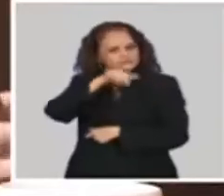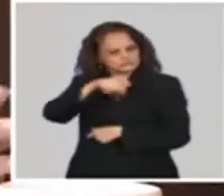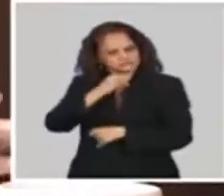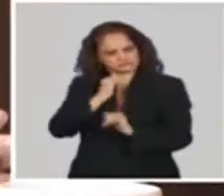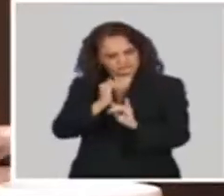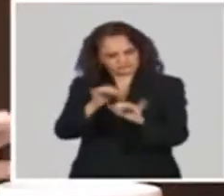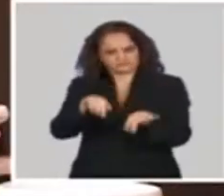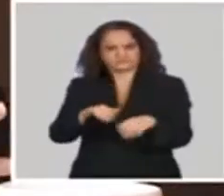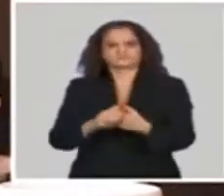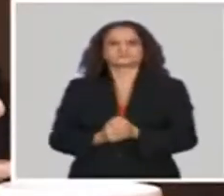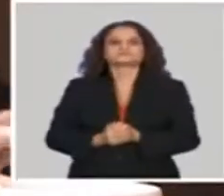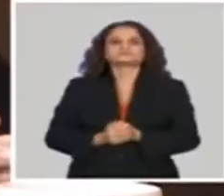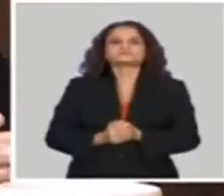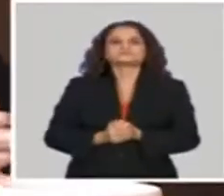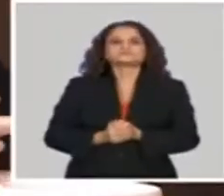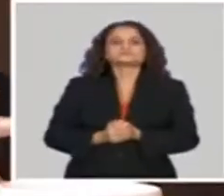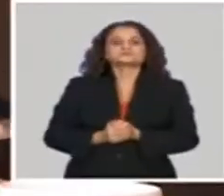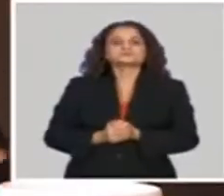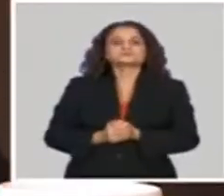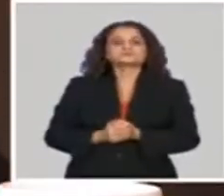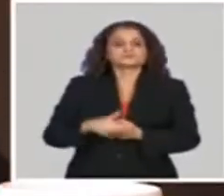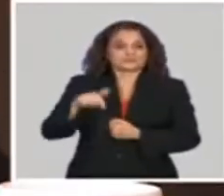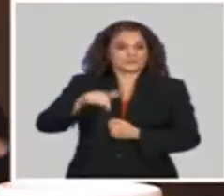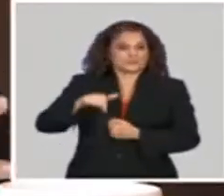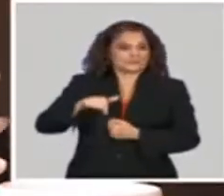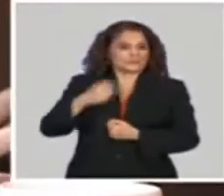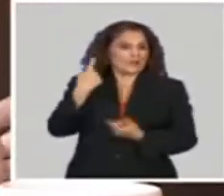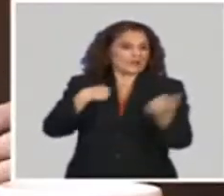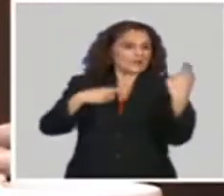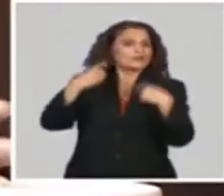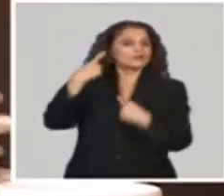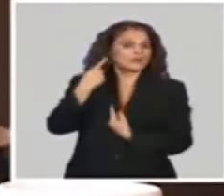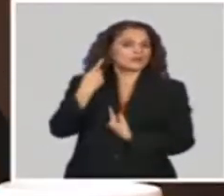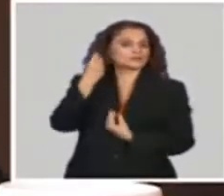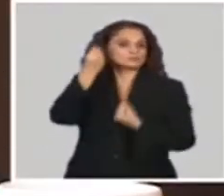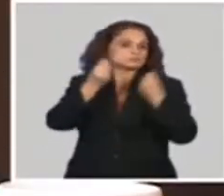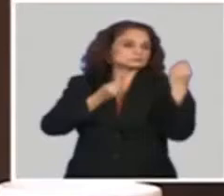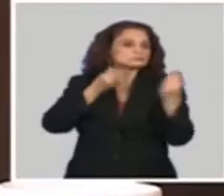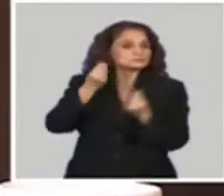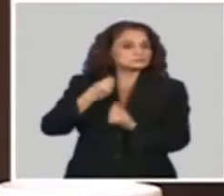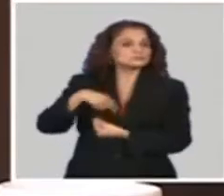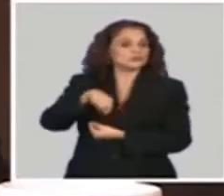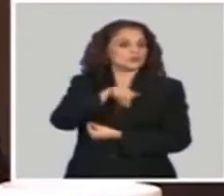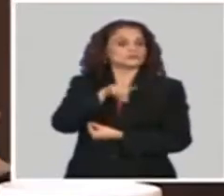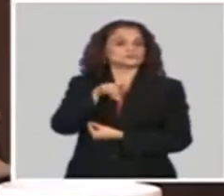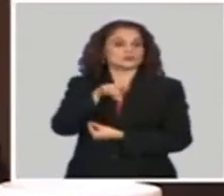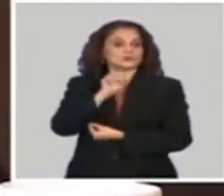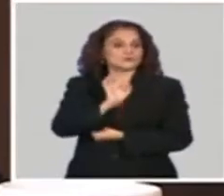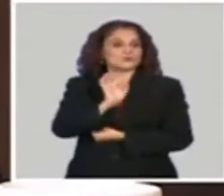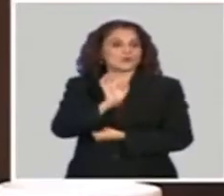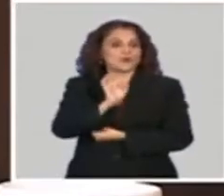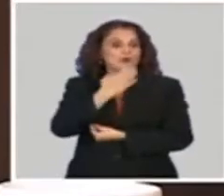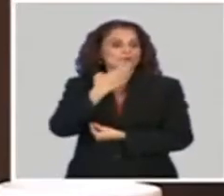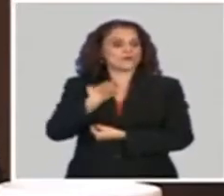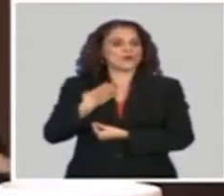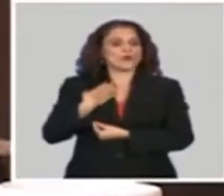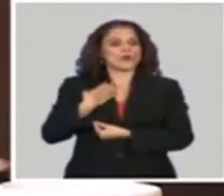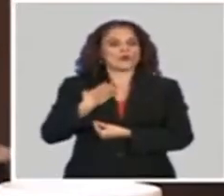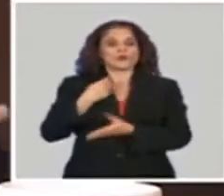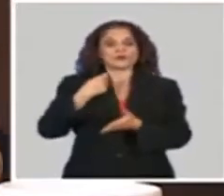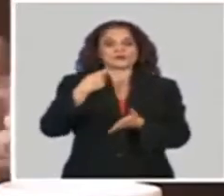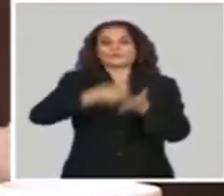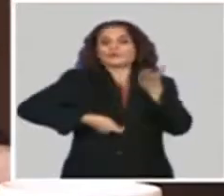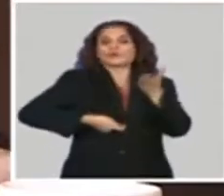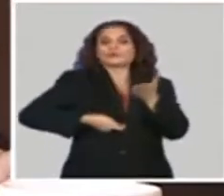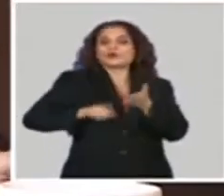Se nos ha suscitado un grupo de preocupaciones con el impuesto llamado por la contratación en el exterior del 4%, donde